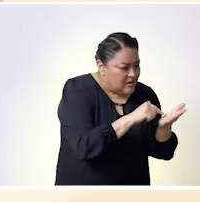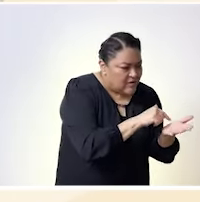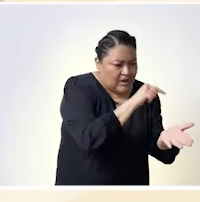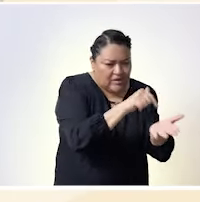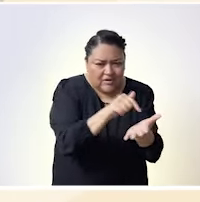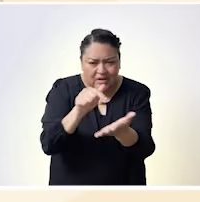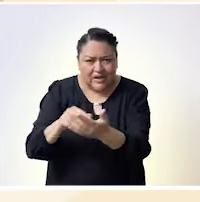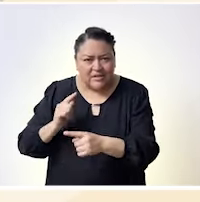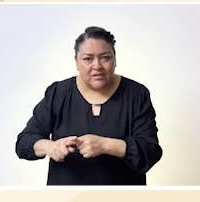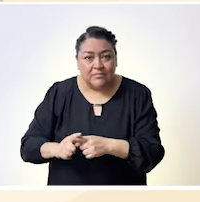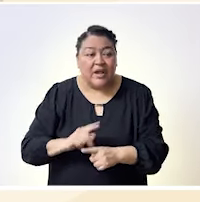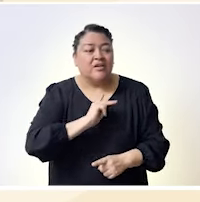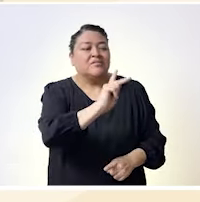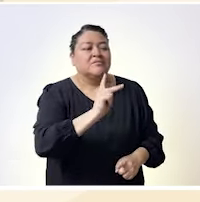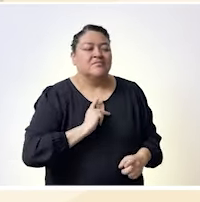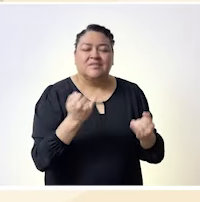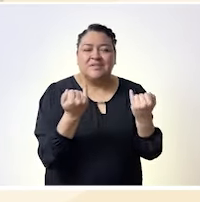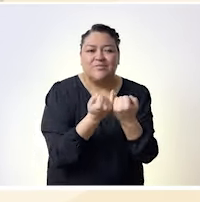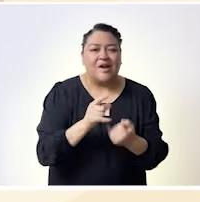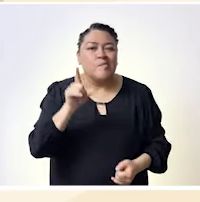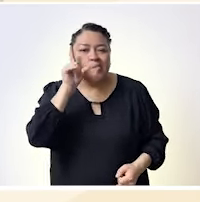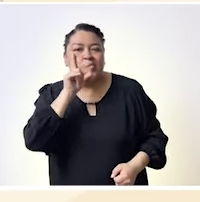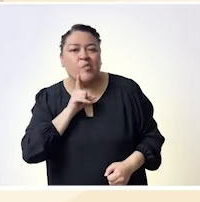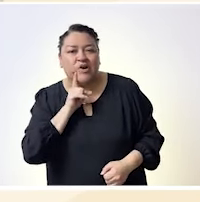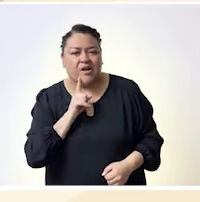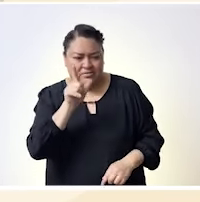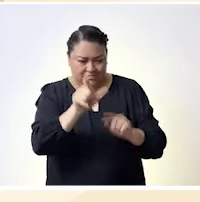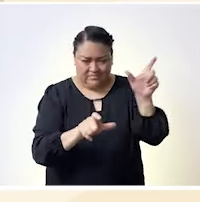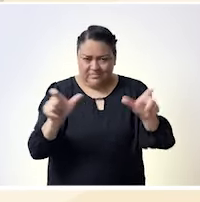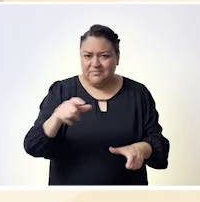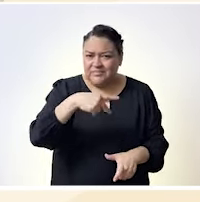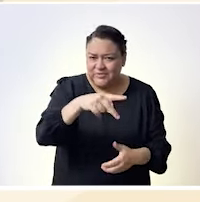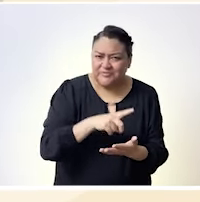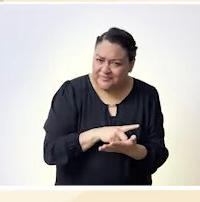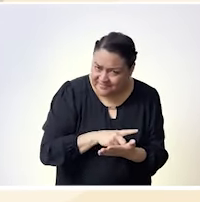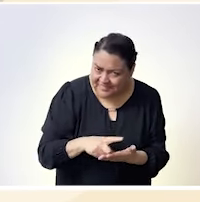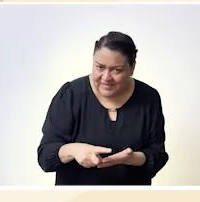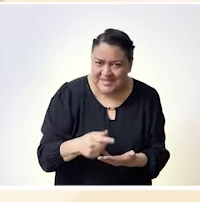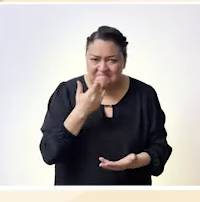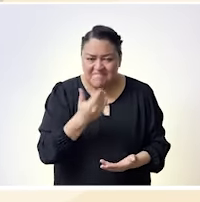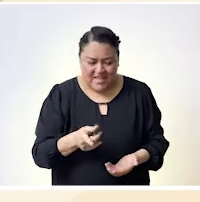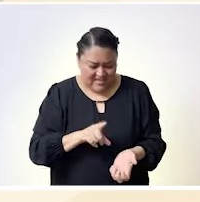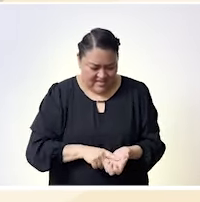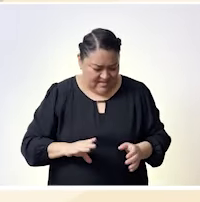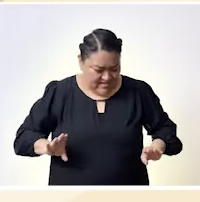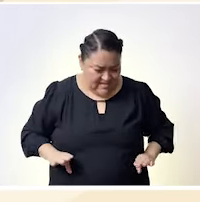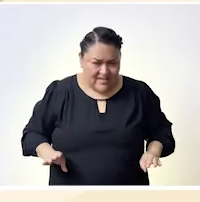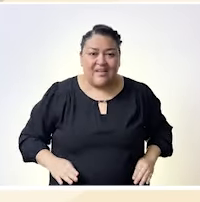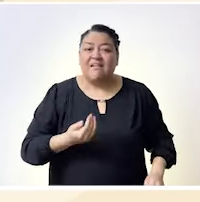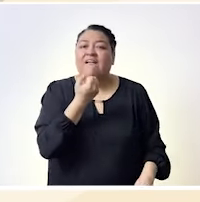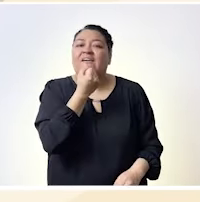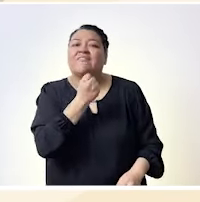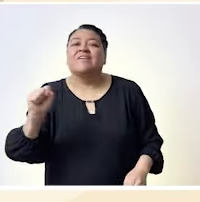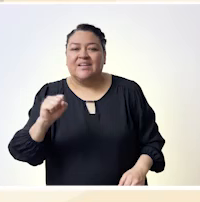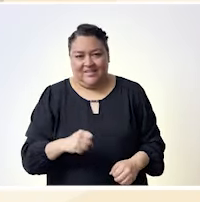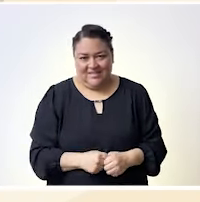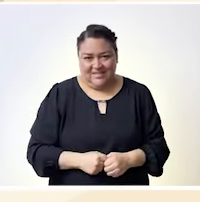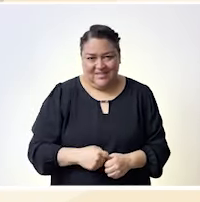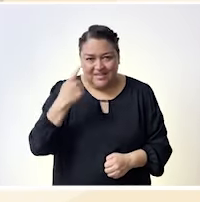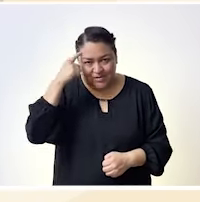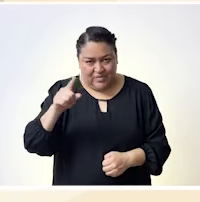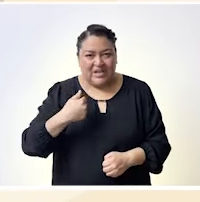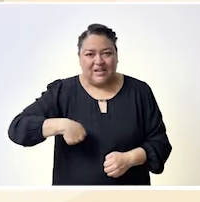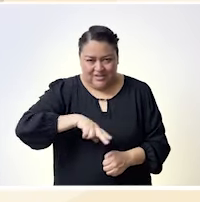trabajo nuestras amigas cómo les hacemos conscientes y les formamos esa toma de conciencia de que también ellas